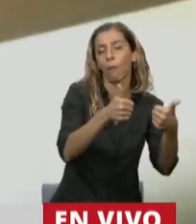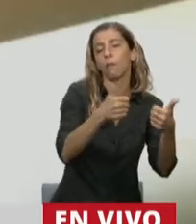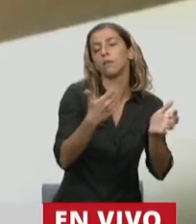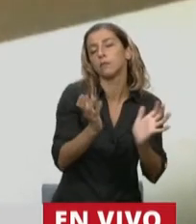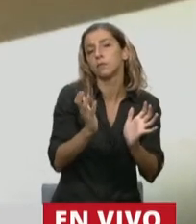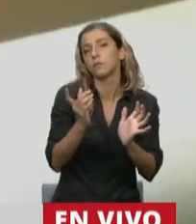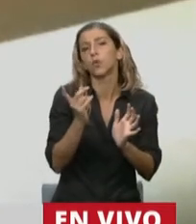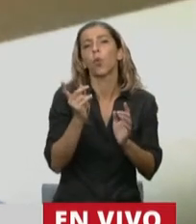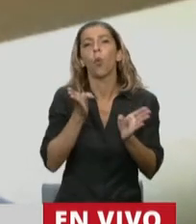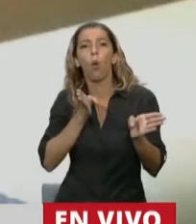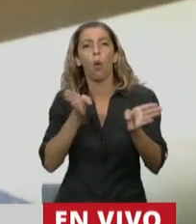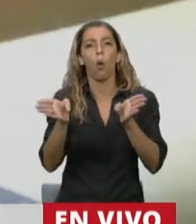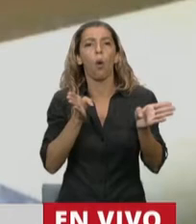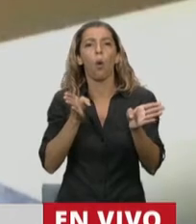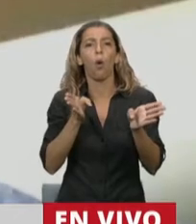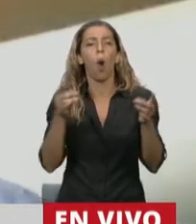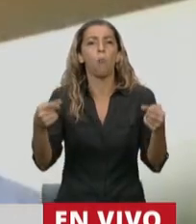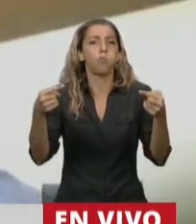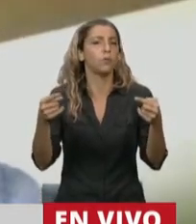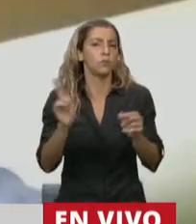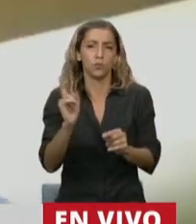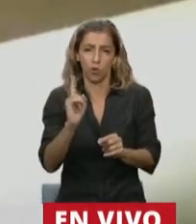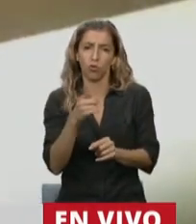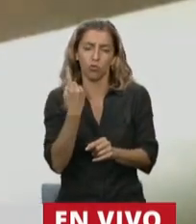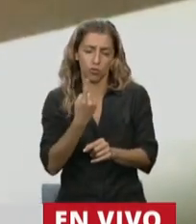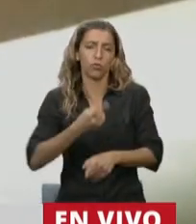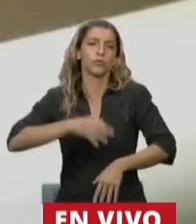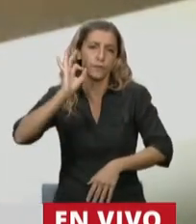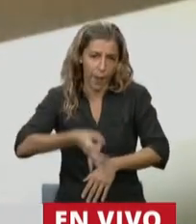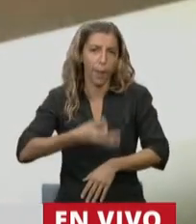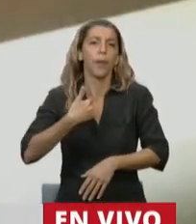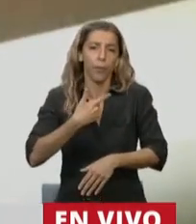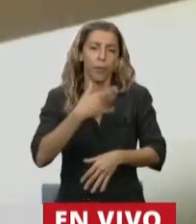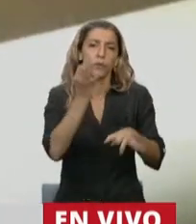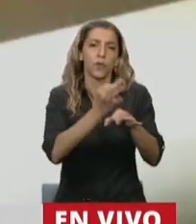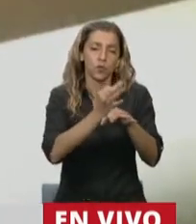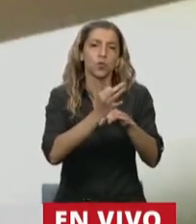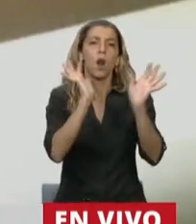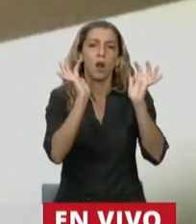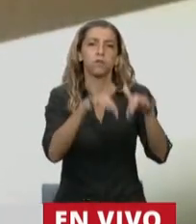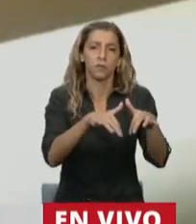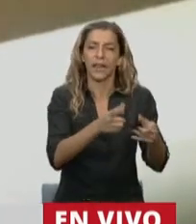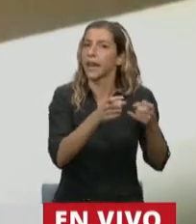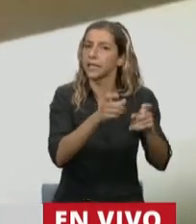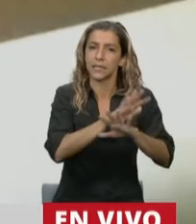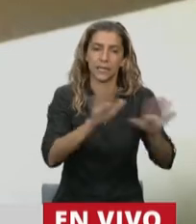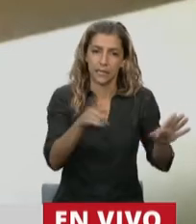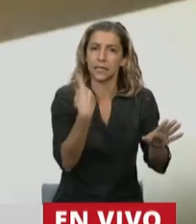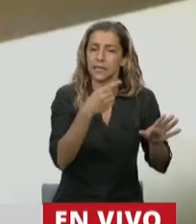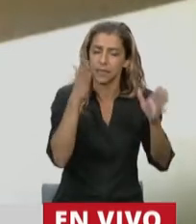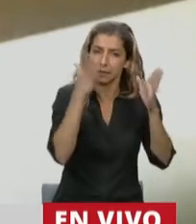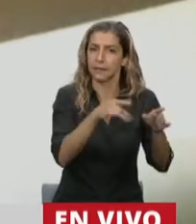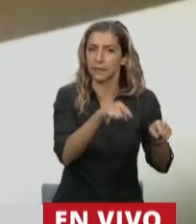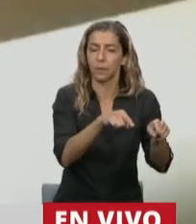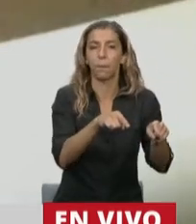tienen que volver a las aulas. Pero eso no sabemos tampoco en qué tiempo va a ocurrir. Y por eso necesitamos